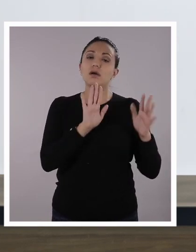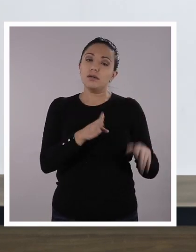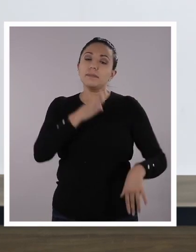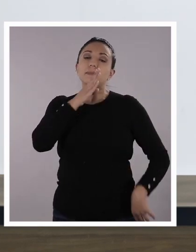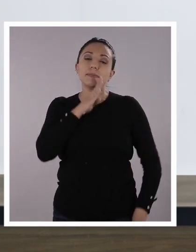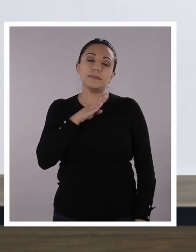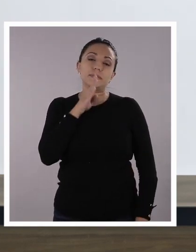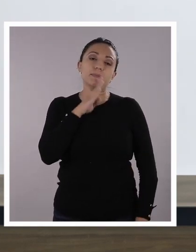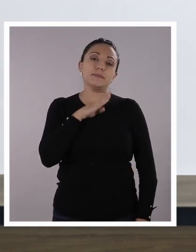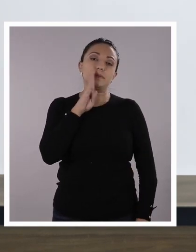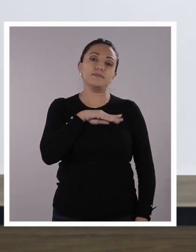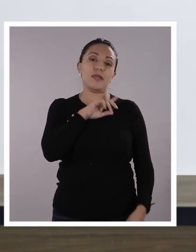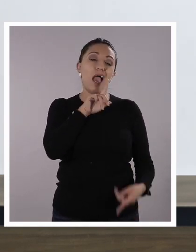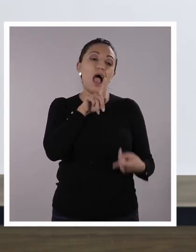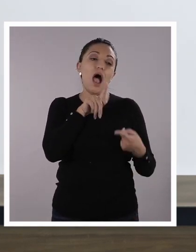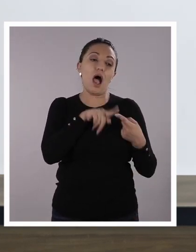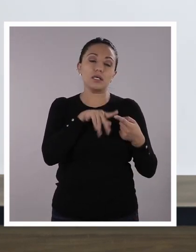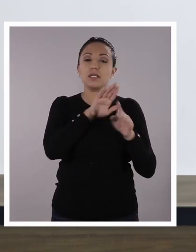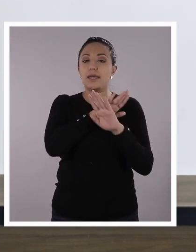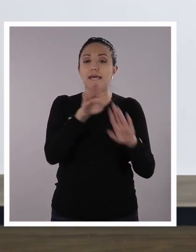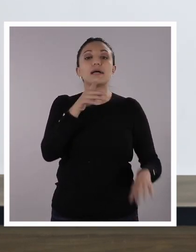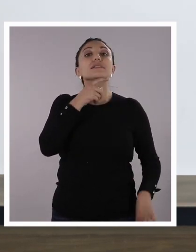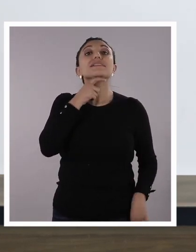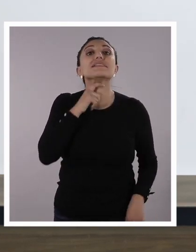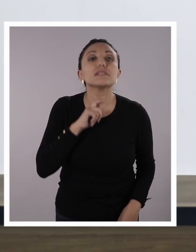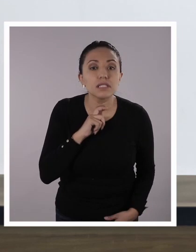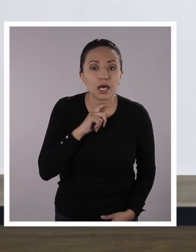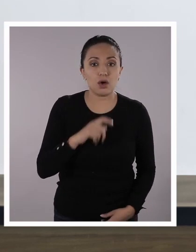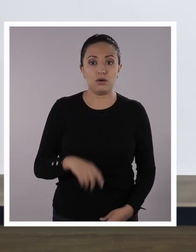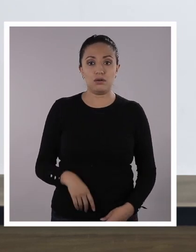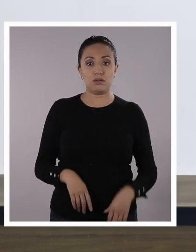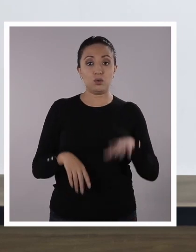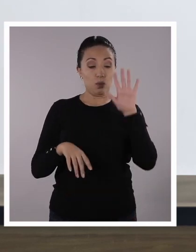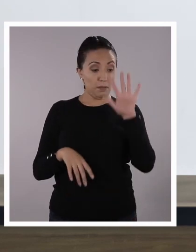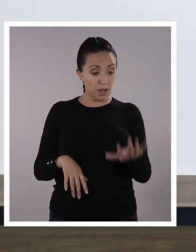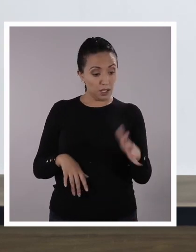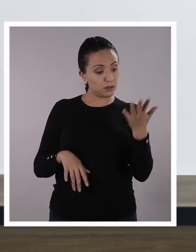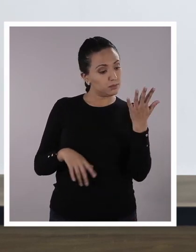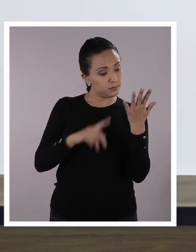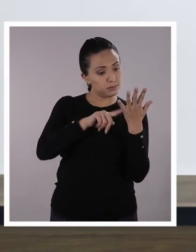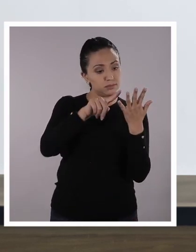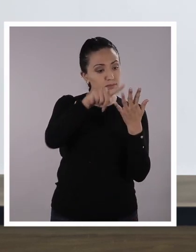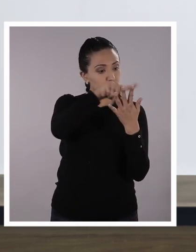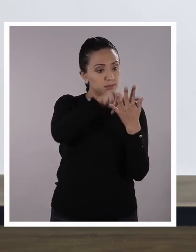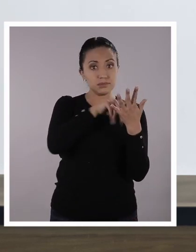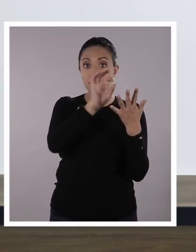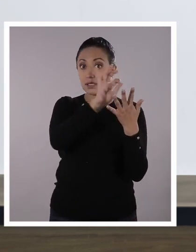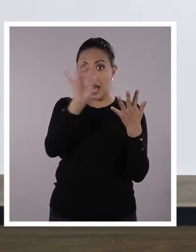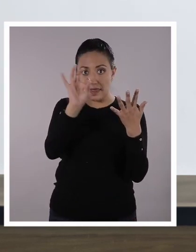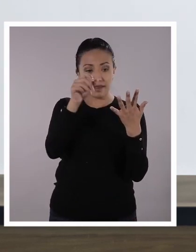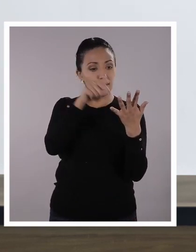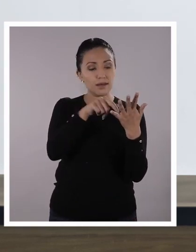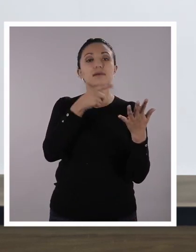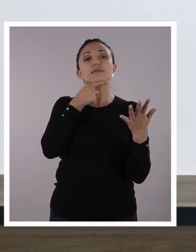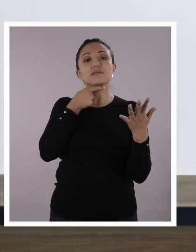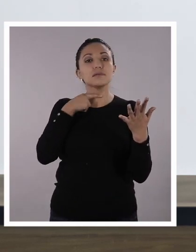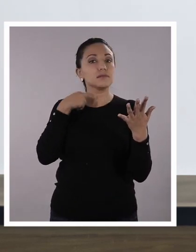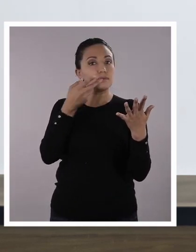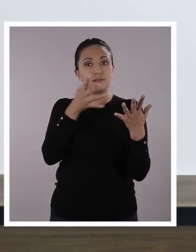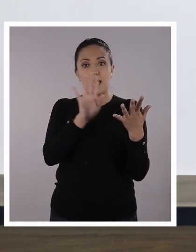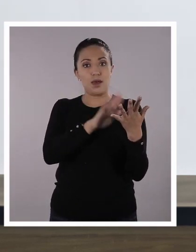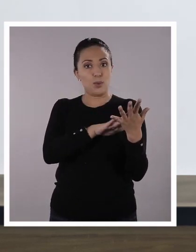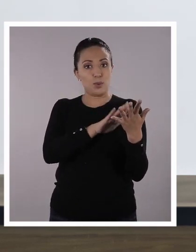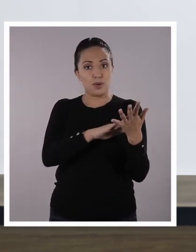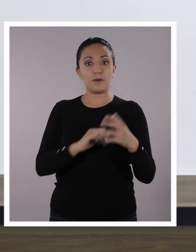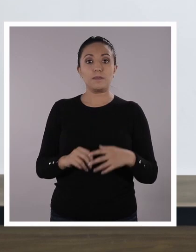mucha paciencia hasta que se seque la pintura. Si tú colocas tu mano y no queda manchada, significa que la teja